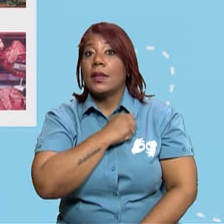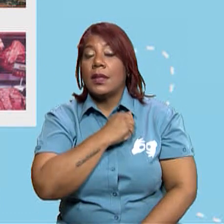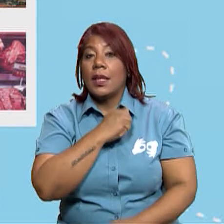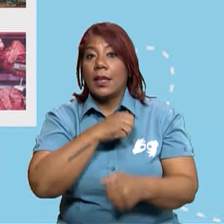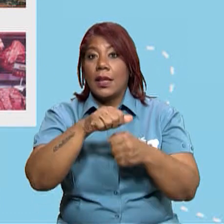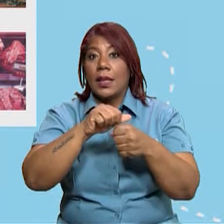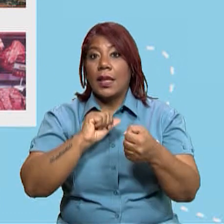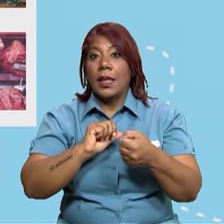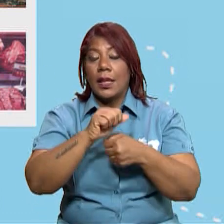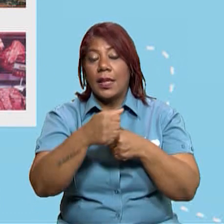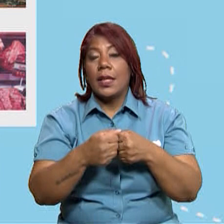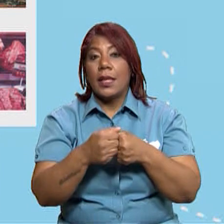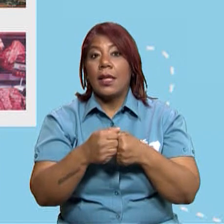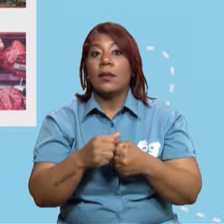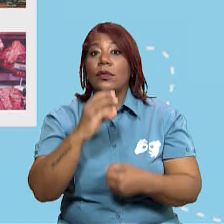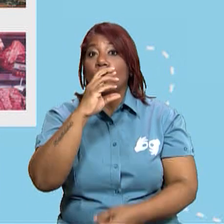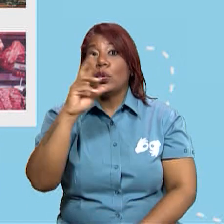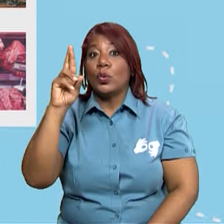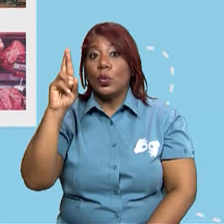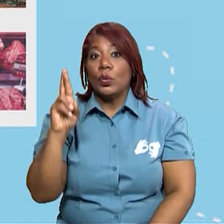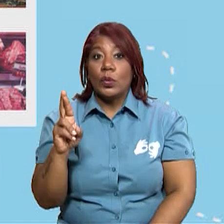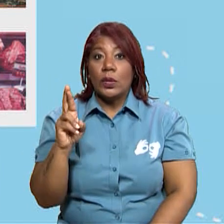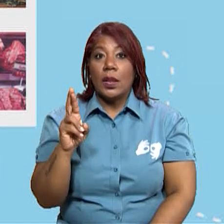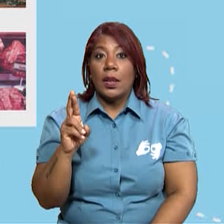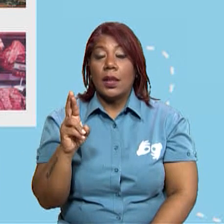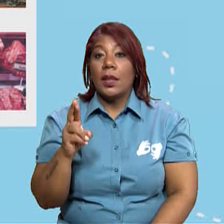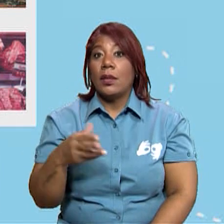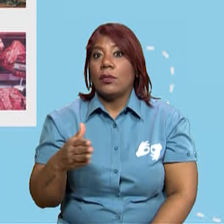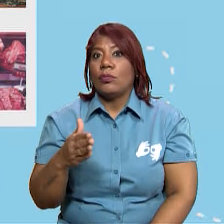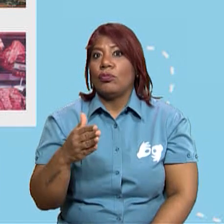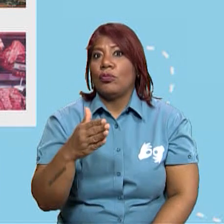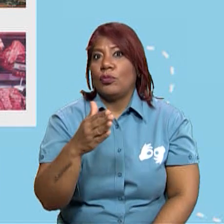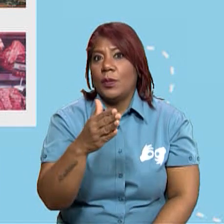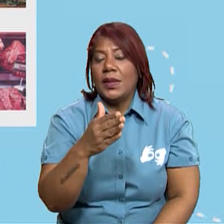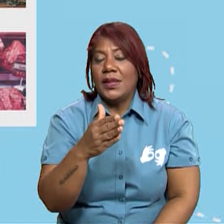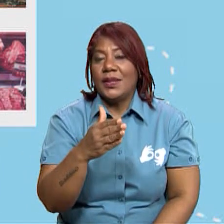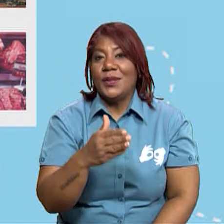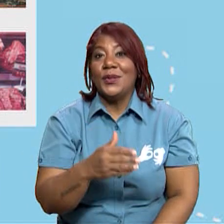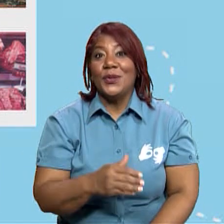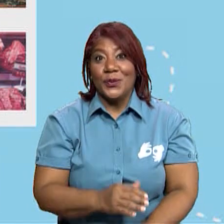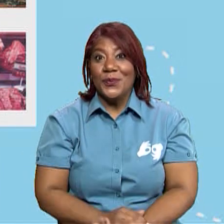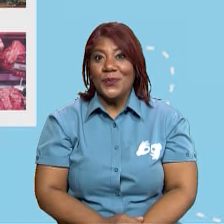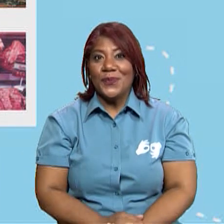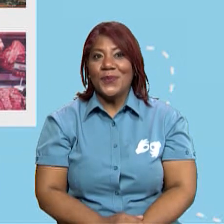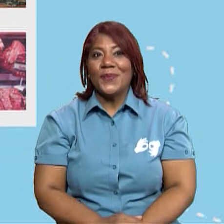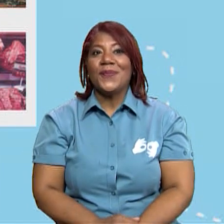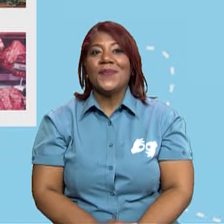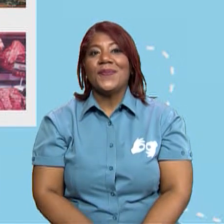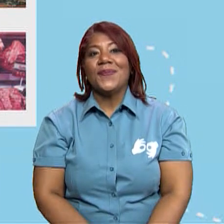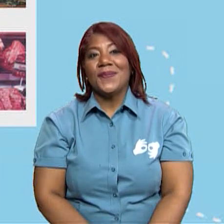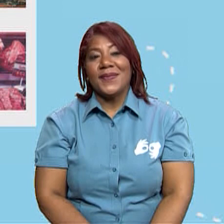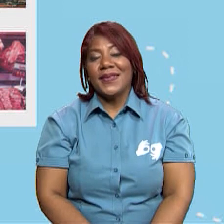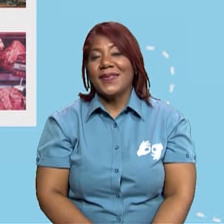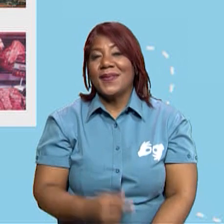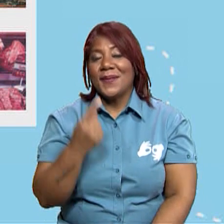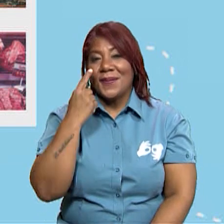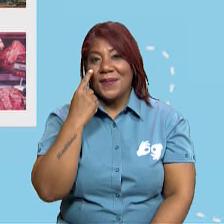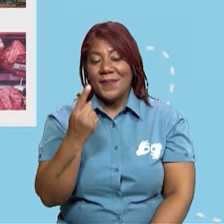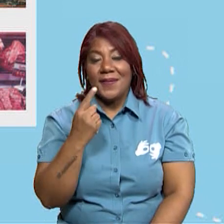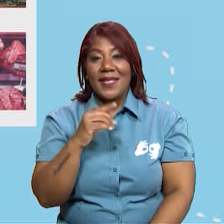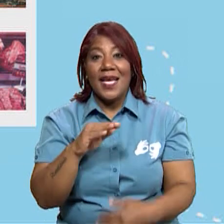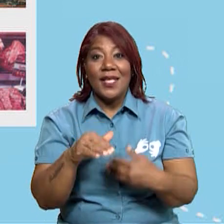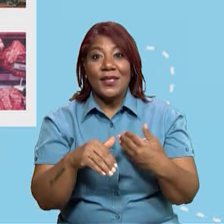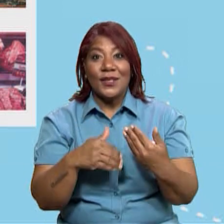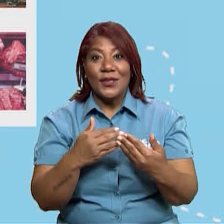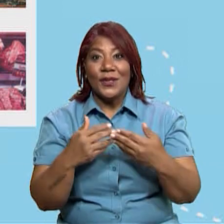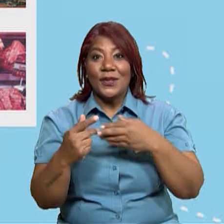banano, Costa Rica, lo que son mariscos, ¿cierto? Entonces, allí estamos viendo cada uno de los